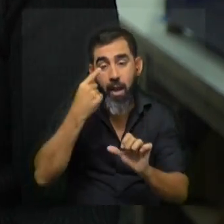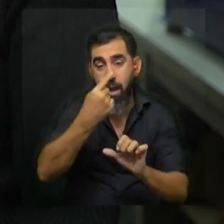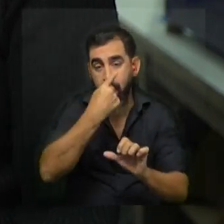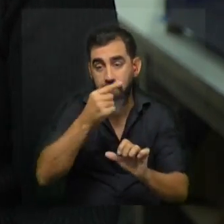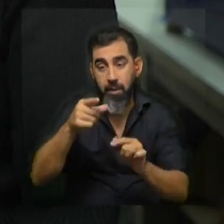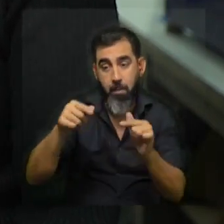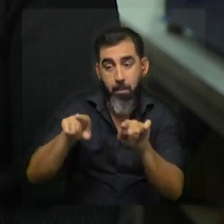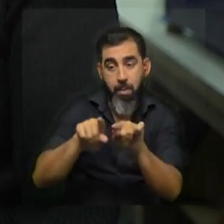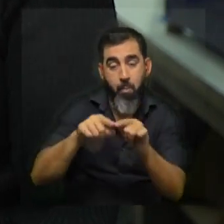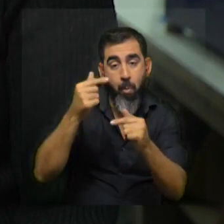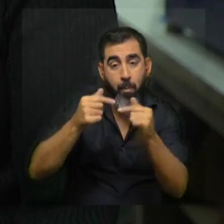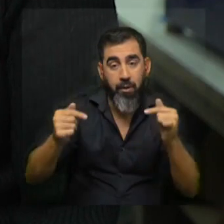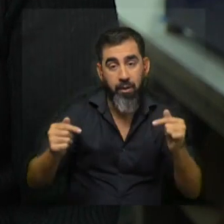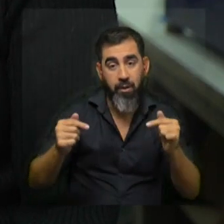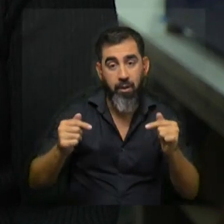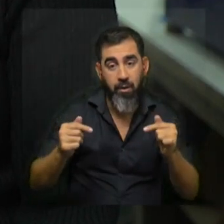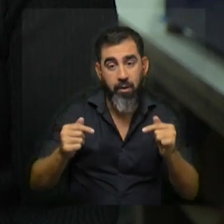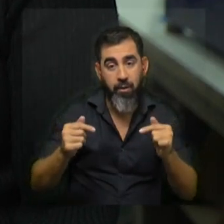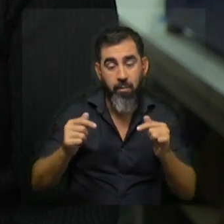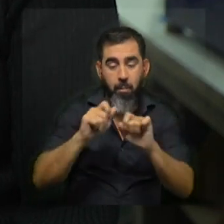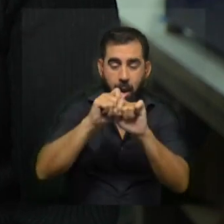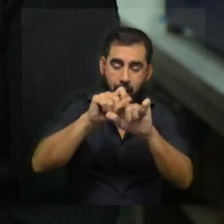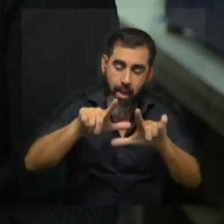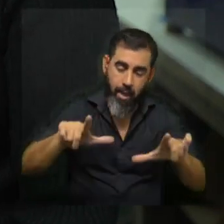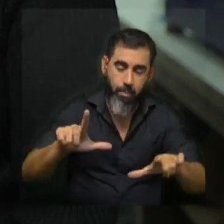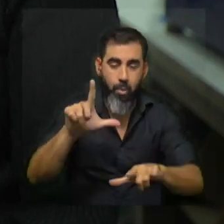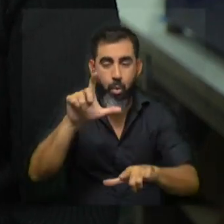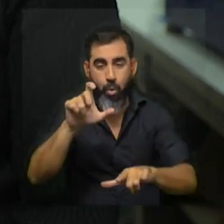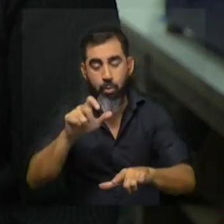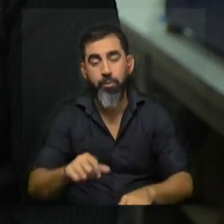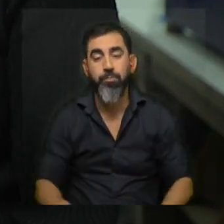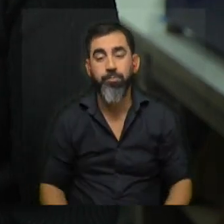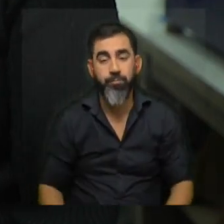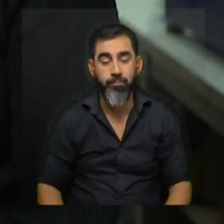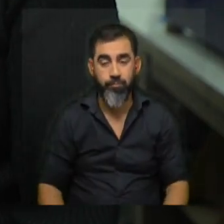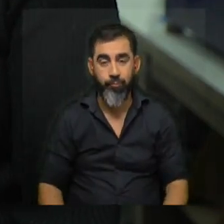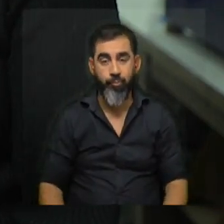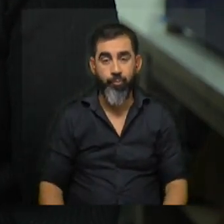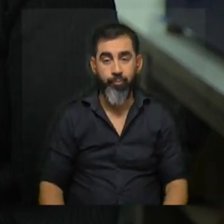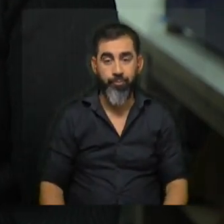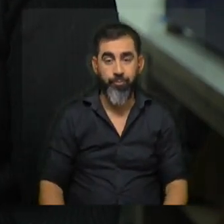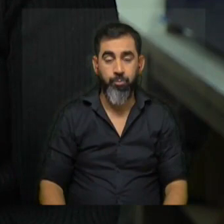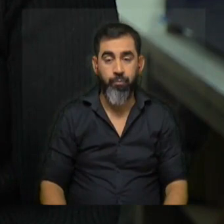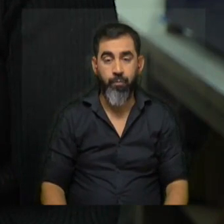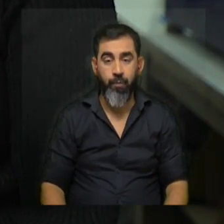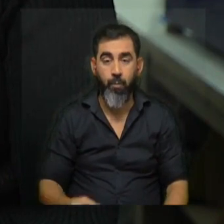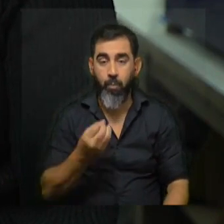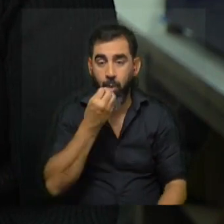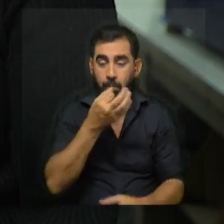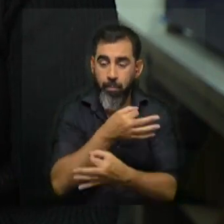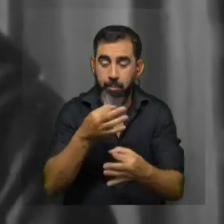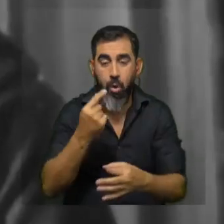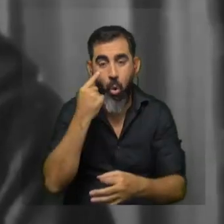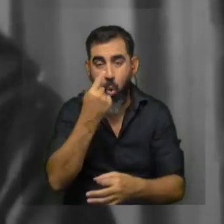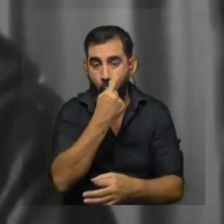con ese material por supuesto mucho más purificado para tener su buena actuación en el